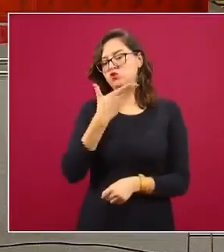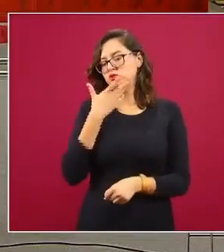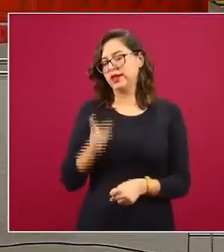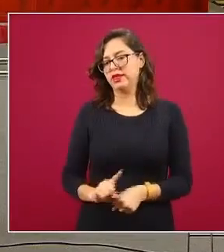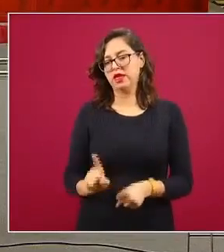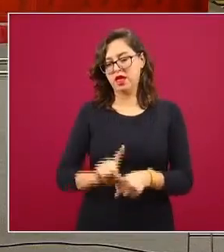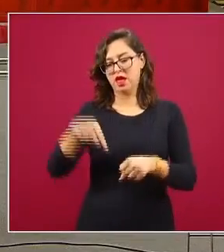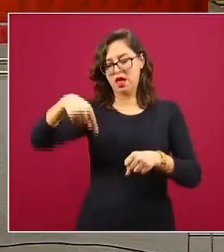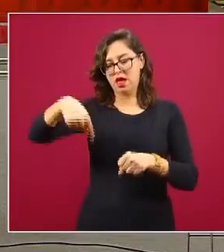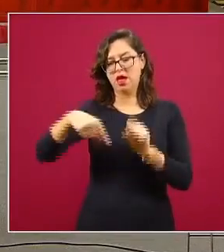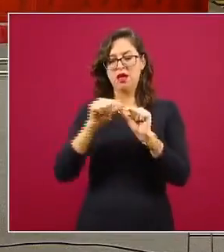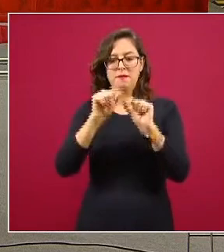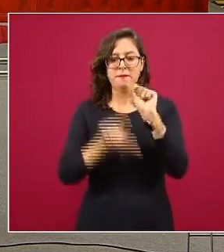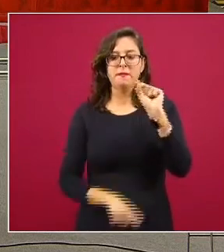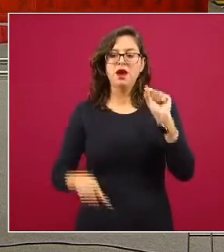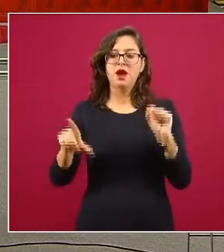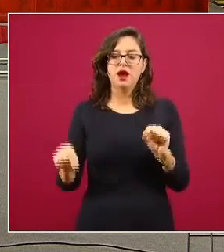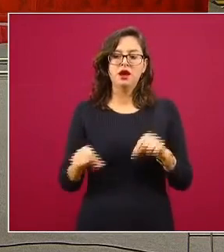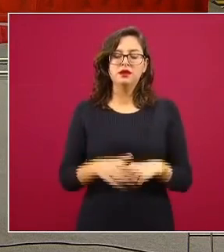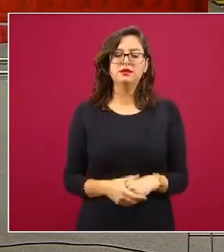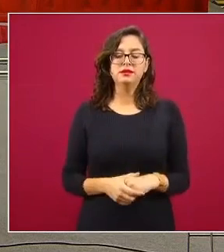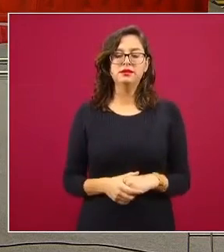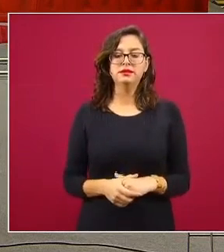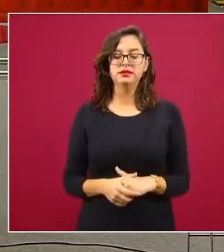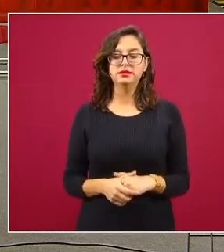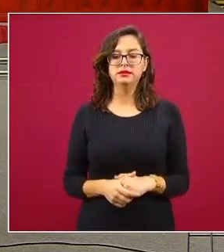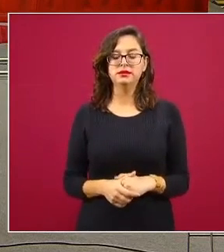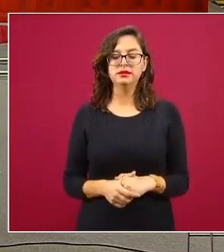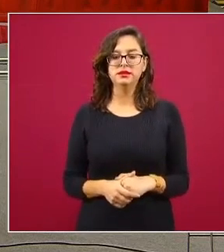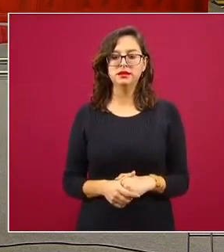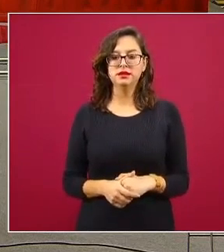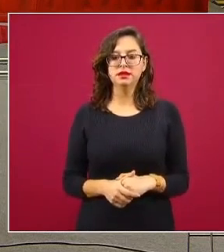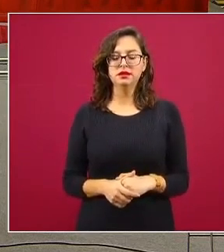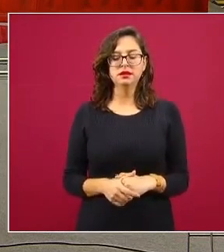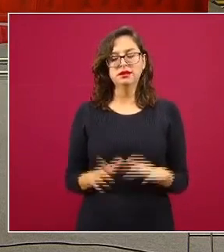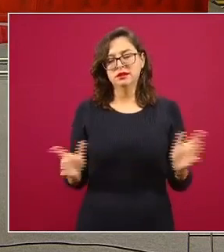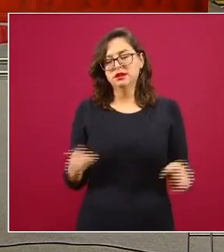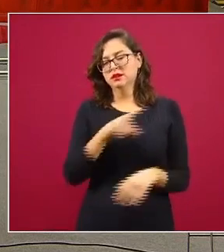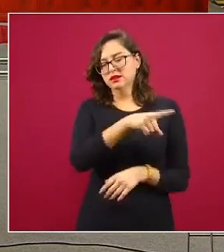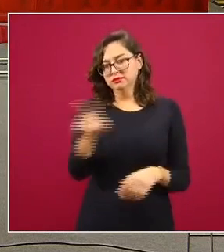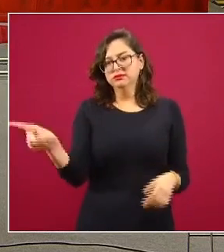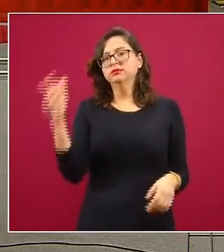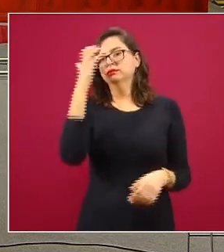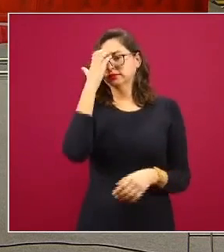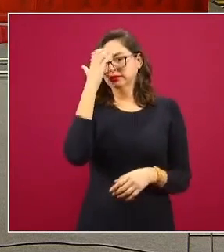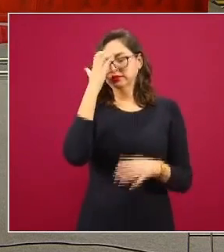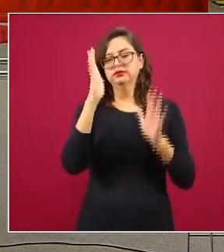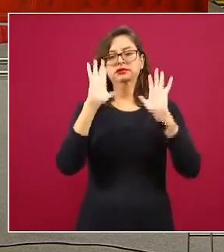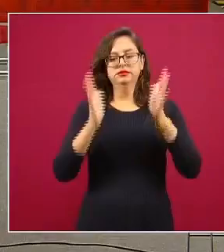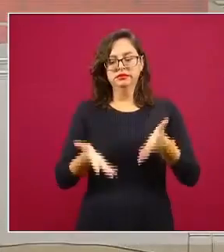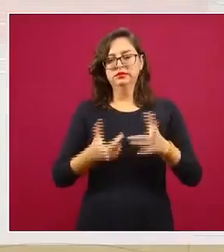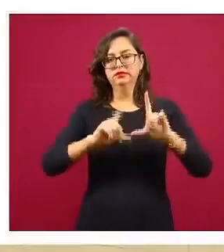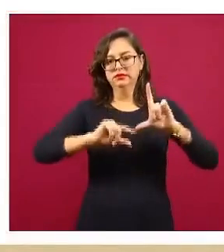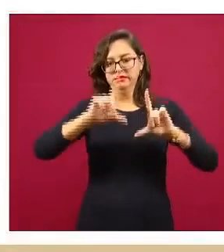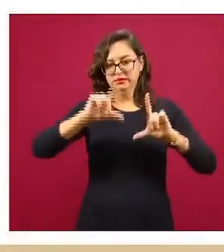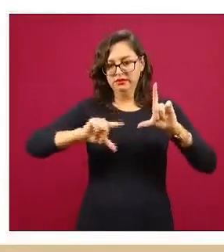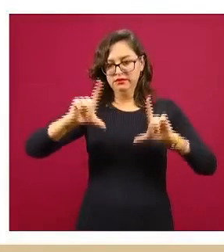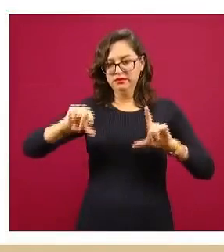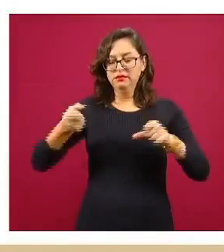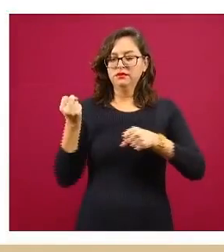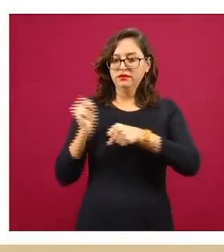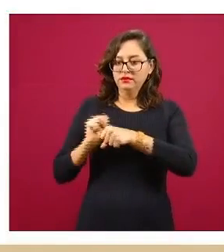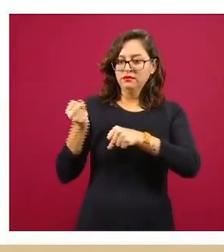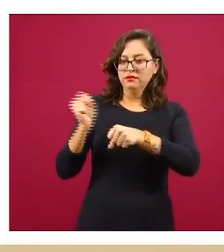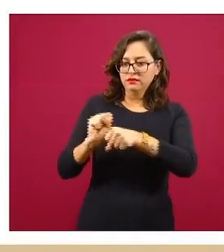pasando, esta ya conforme se pasa todos los días, es conocida por todas y todos, en donde presentamos por